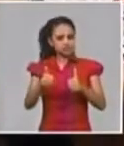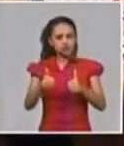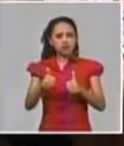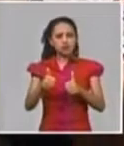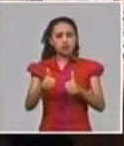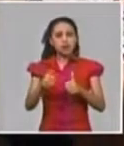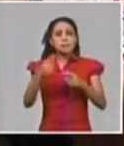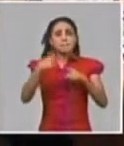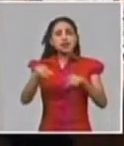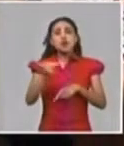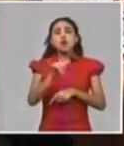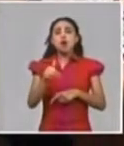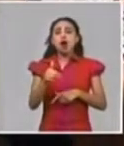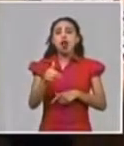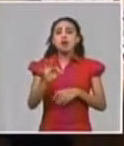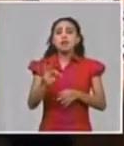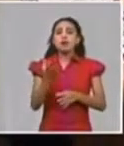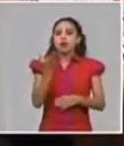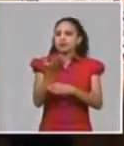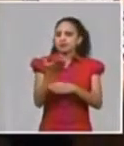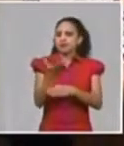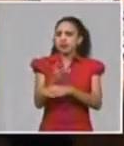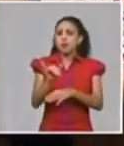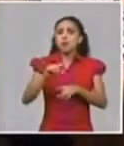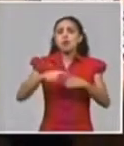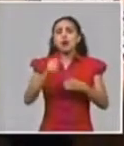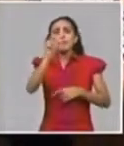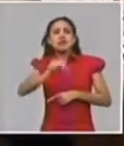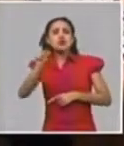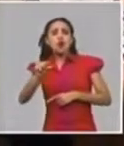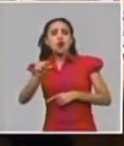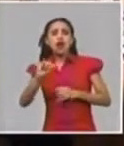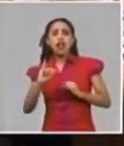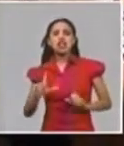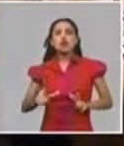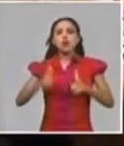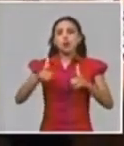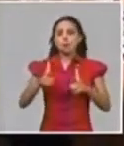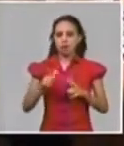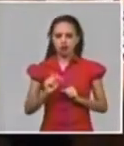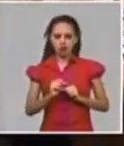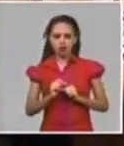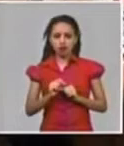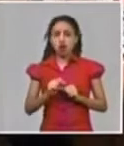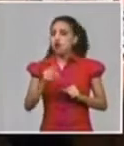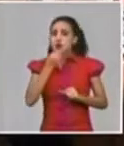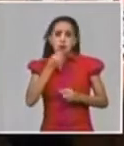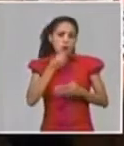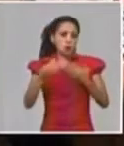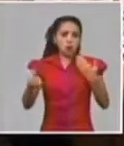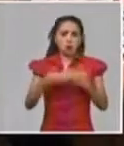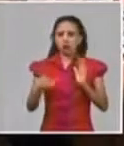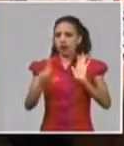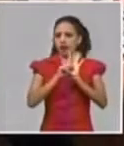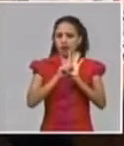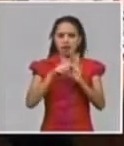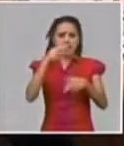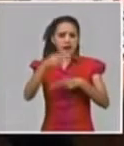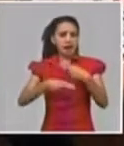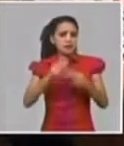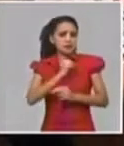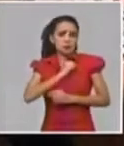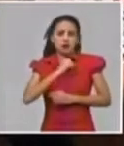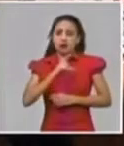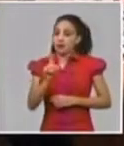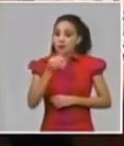el reclamo o el incumplimiento de algunas personas que todavía no vienen cumpliendo lo que hemos estado diciendo que son